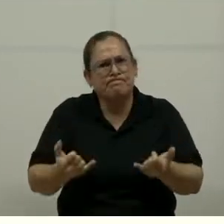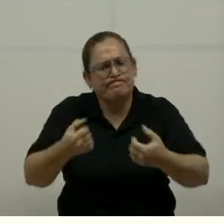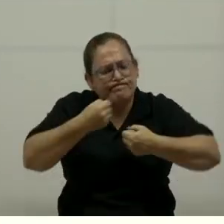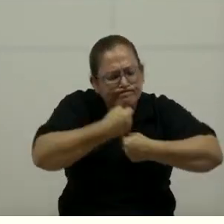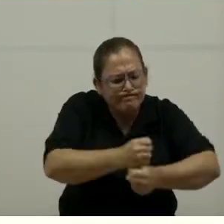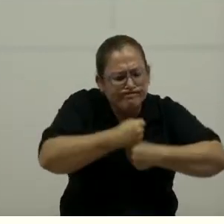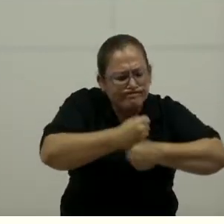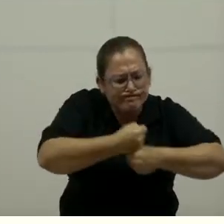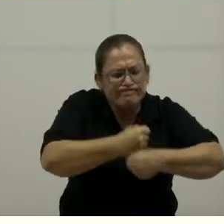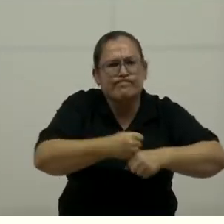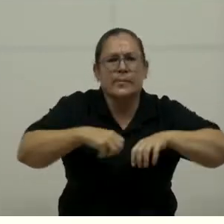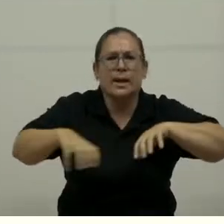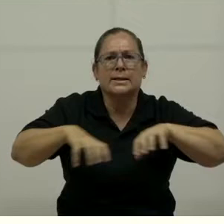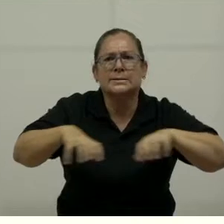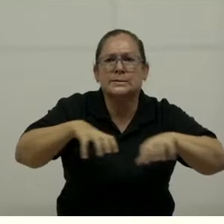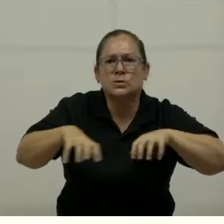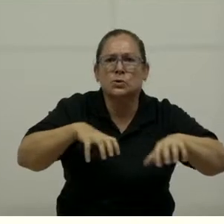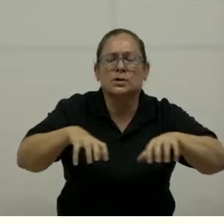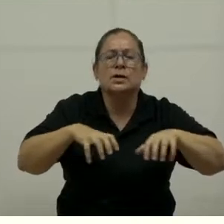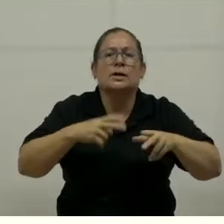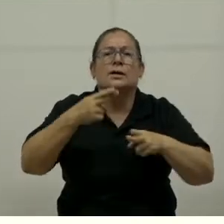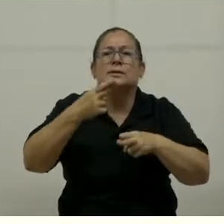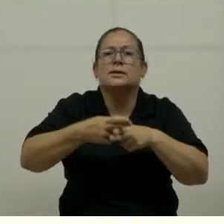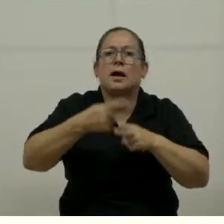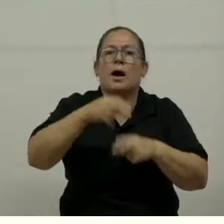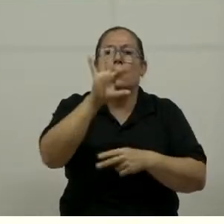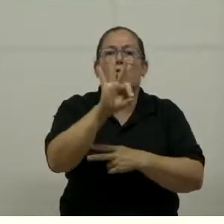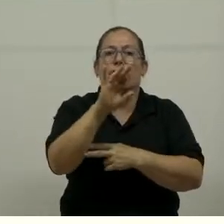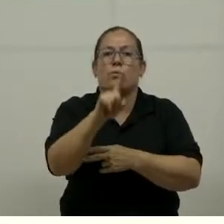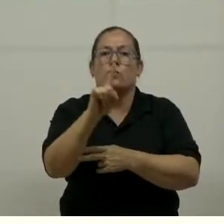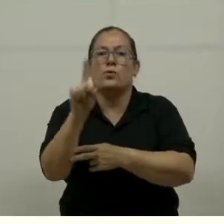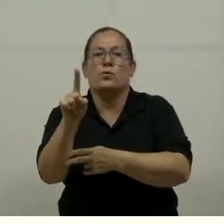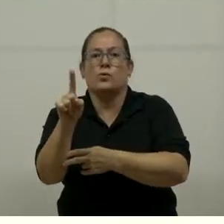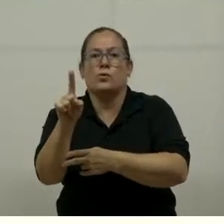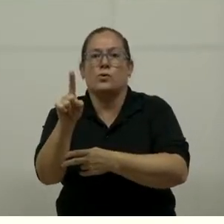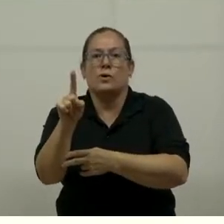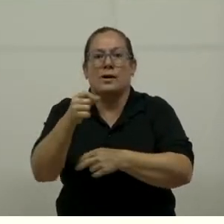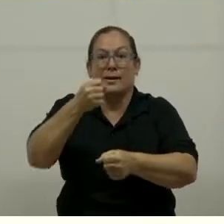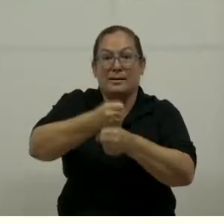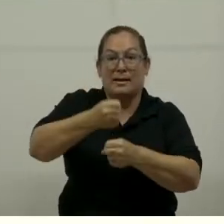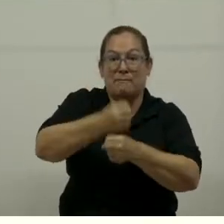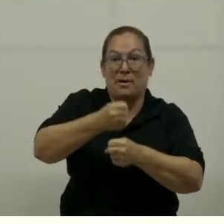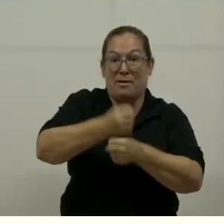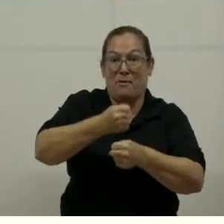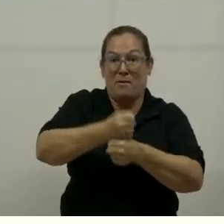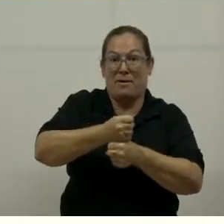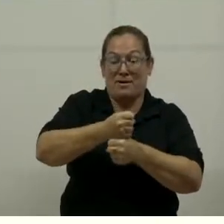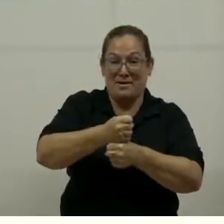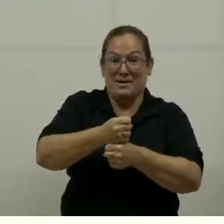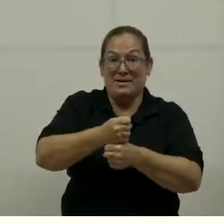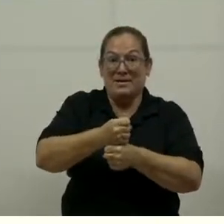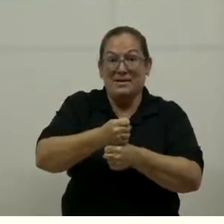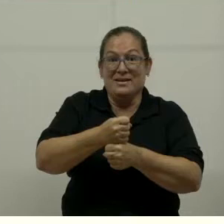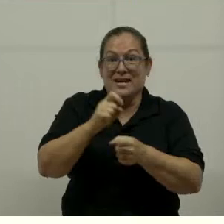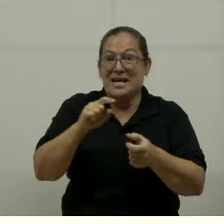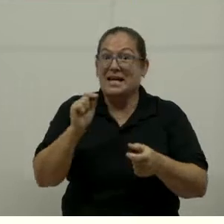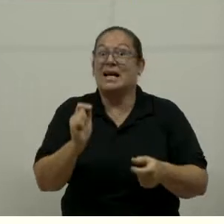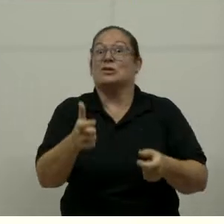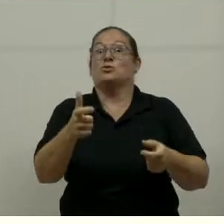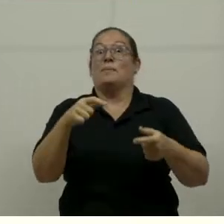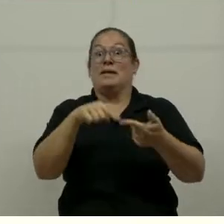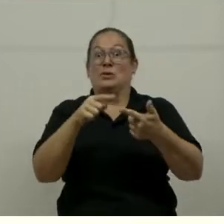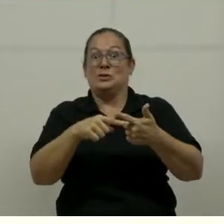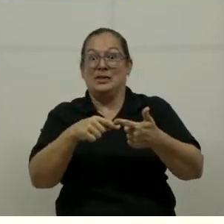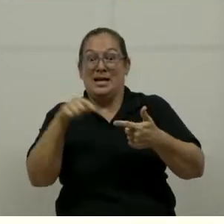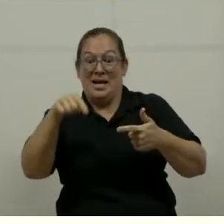dentro de lo que se llamó o lo que se llama el 911 del empleo. Bueno, casualmente en eso está enfocado en el sector